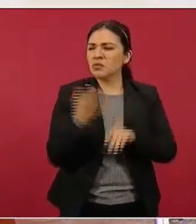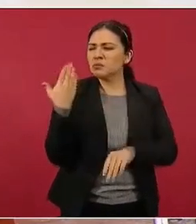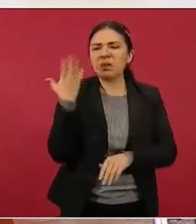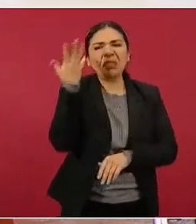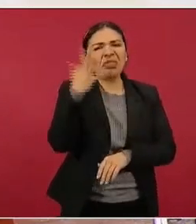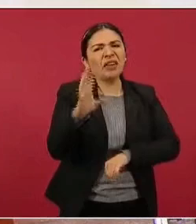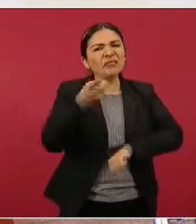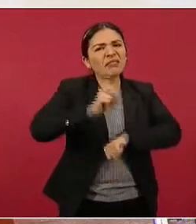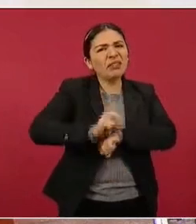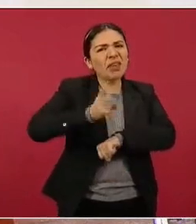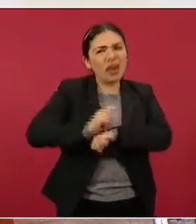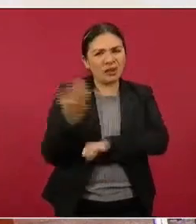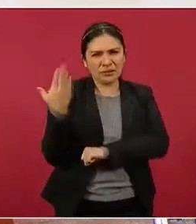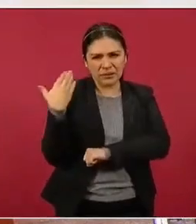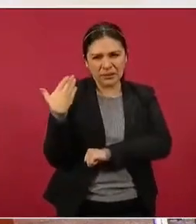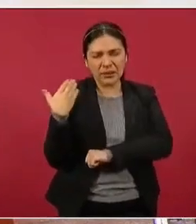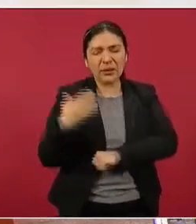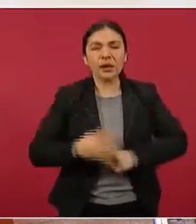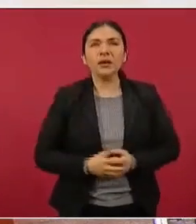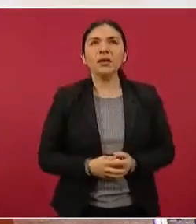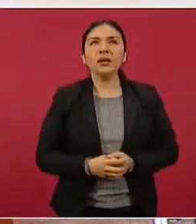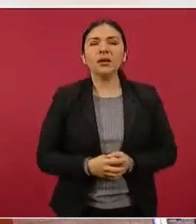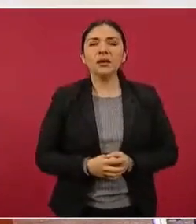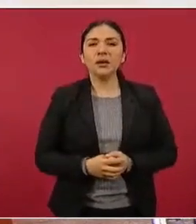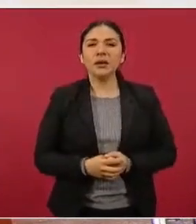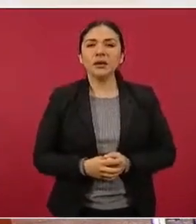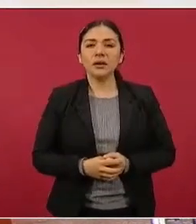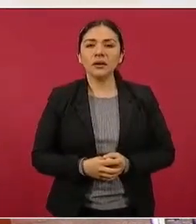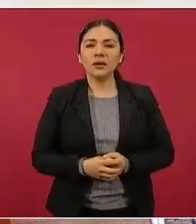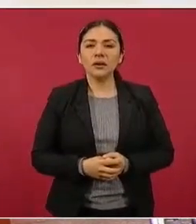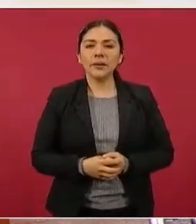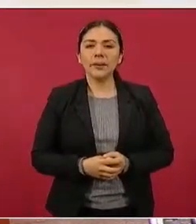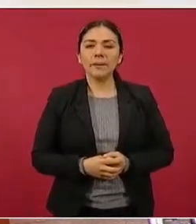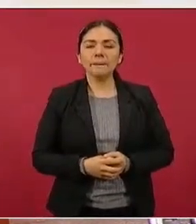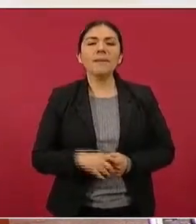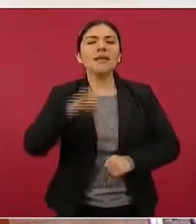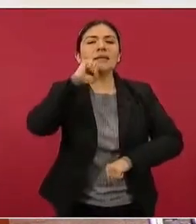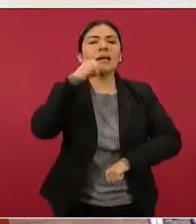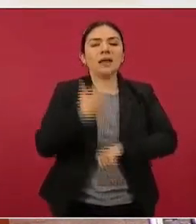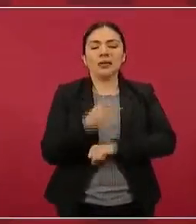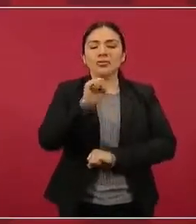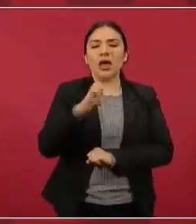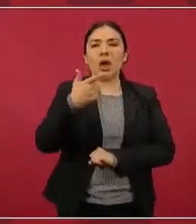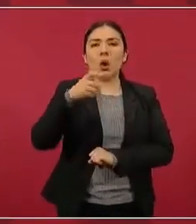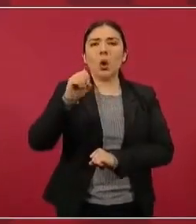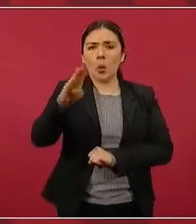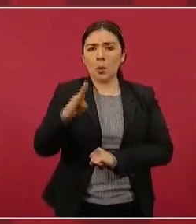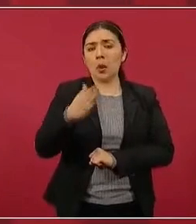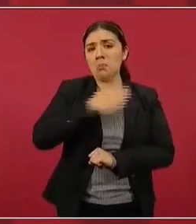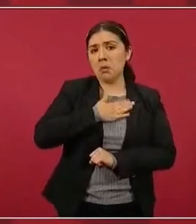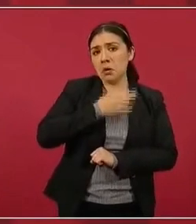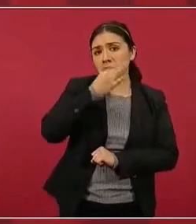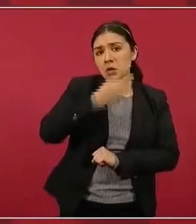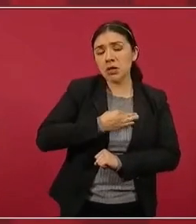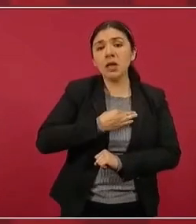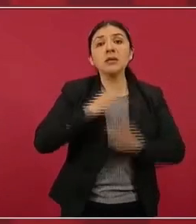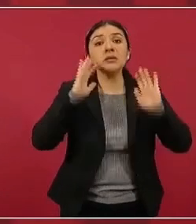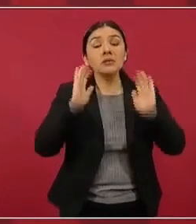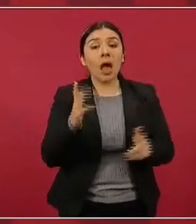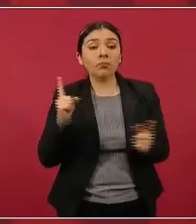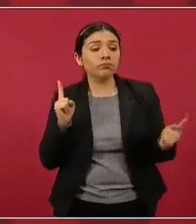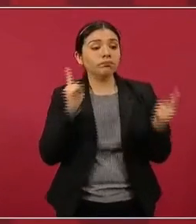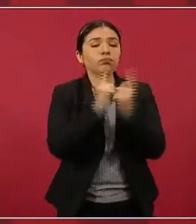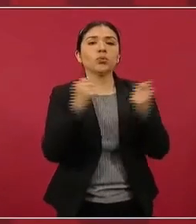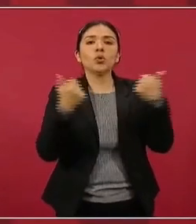me planteó el secretario de Gobernación que lo había buscado el fiscal